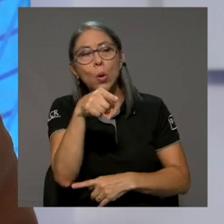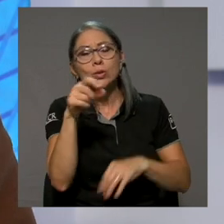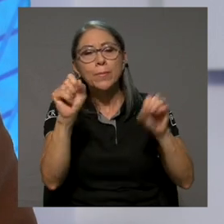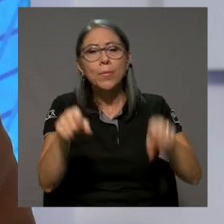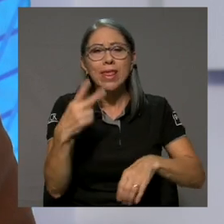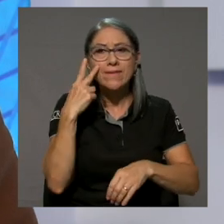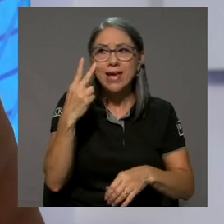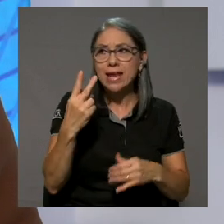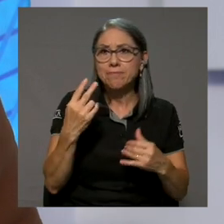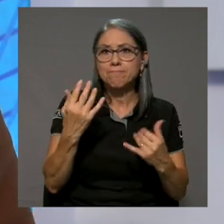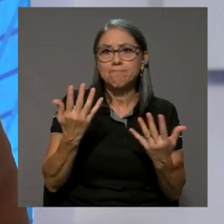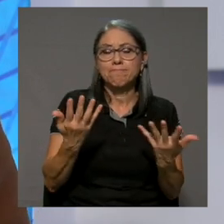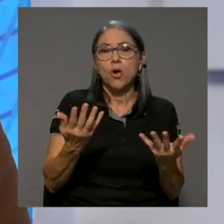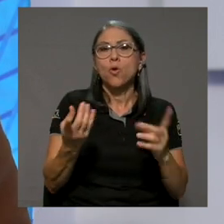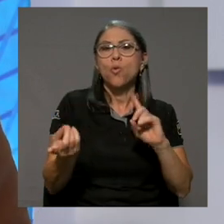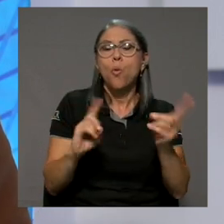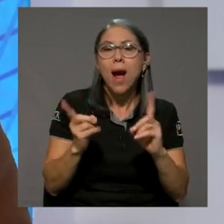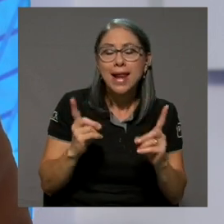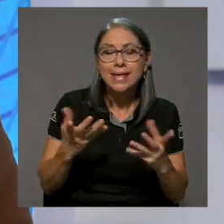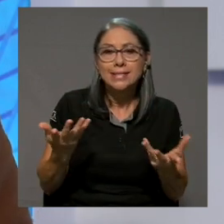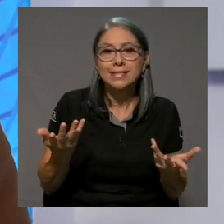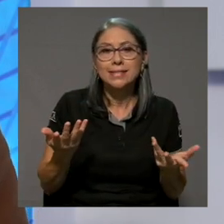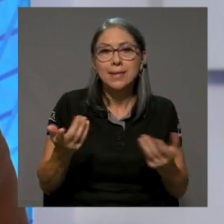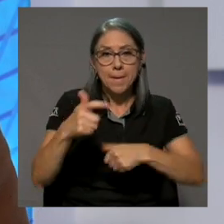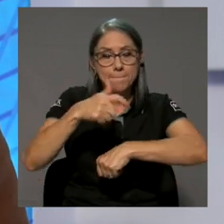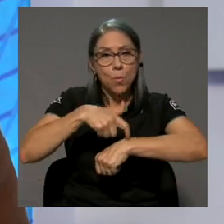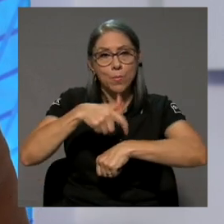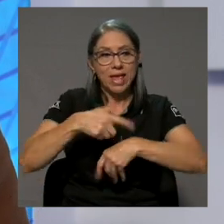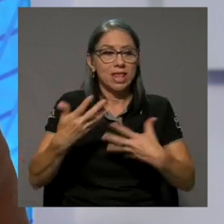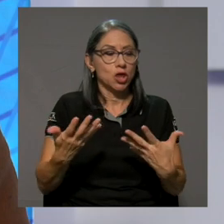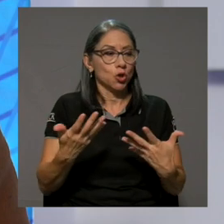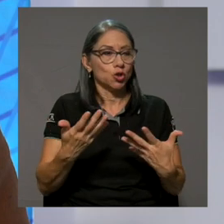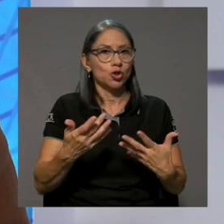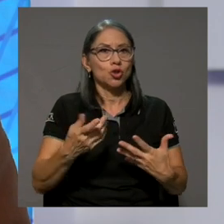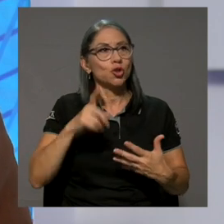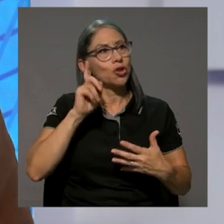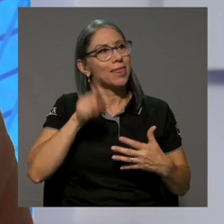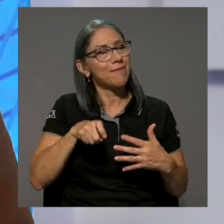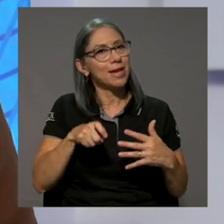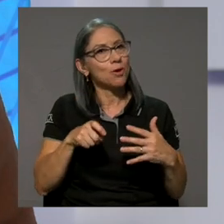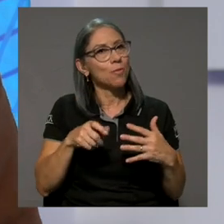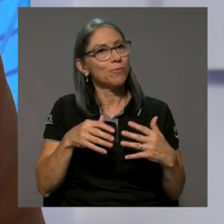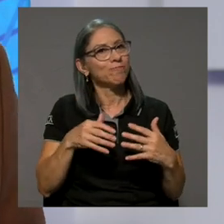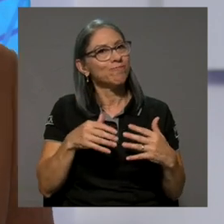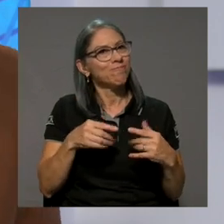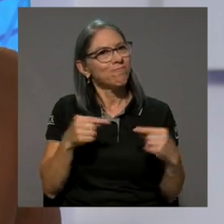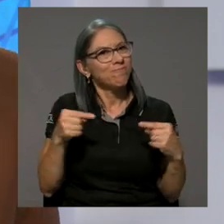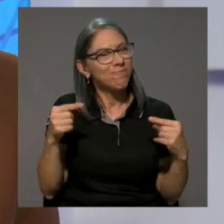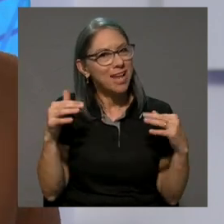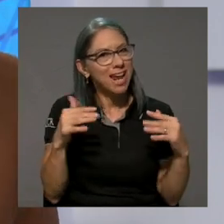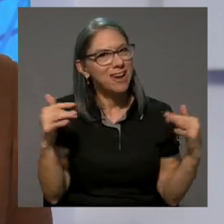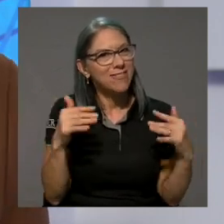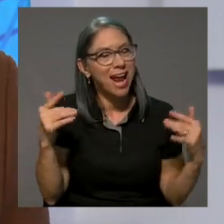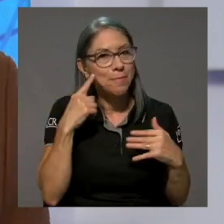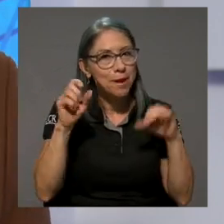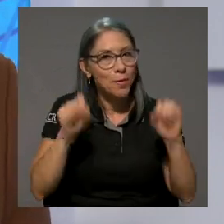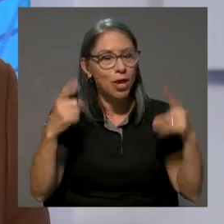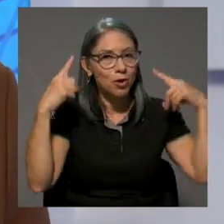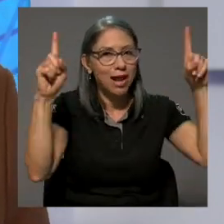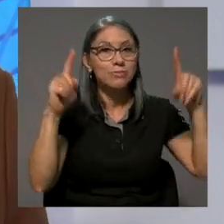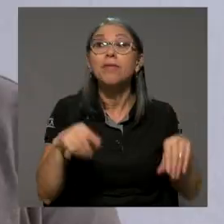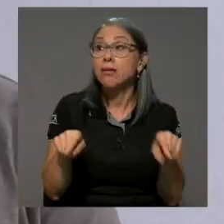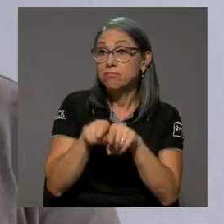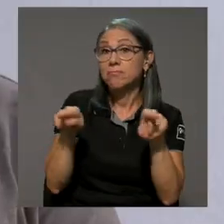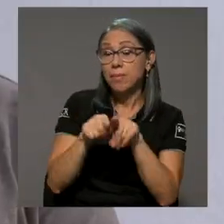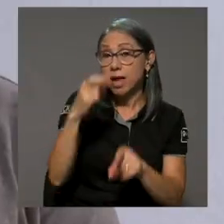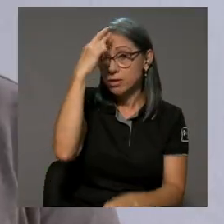¿cuáles puedes ver, digamos, como de ya que puedan ser esos momentos, digamos, donde hay que guerrear casi para llevarlos a cabo?